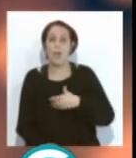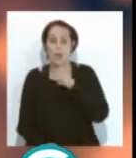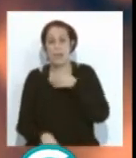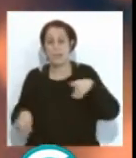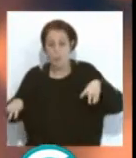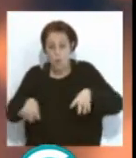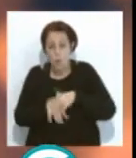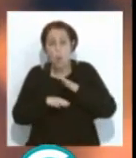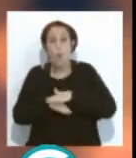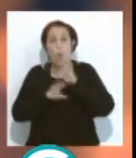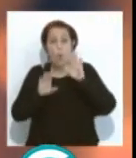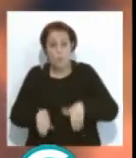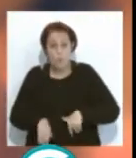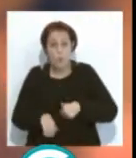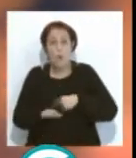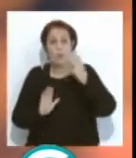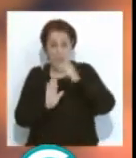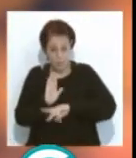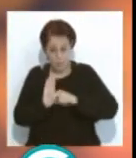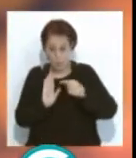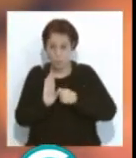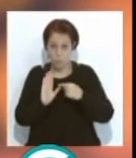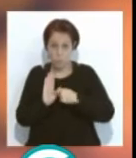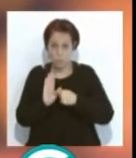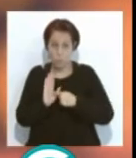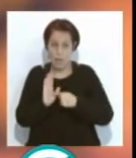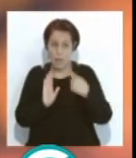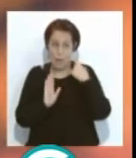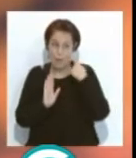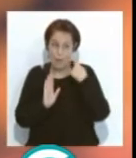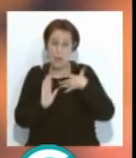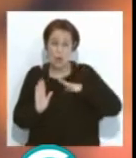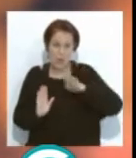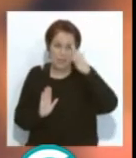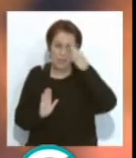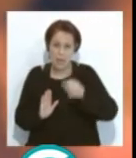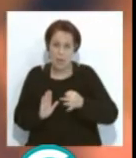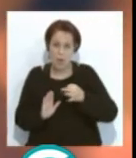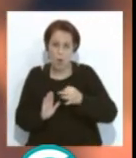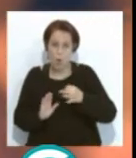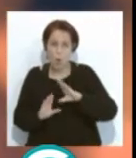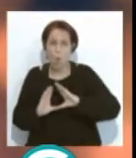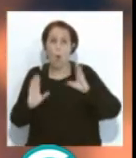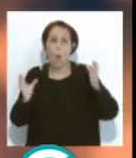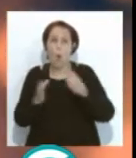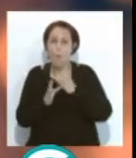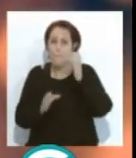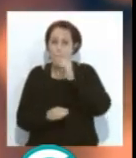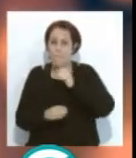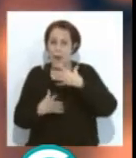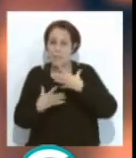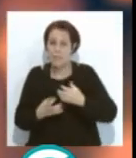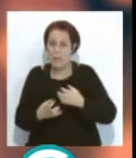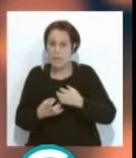telonazo como de postreglamento, habría que mirar, pero creo que fue el de la comparsa de los...